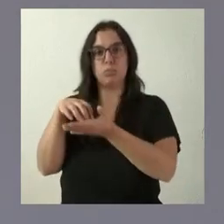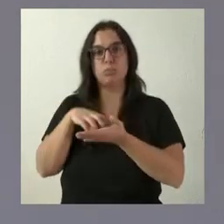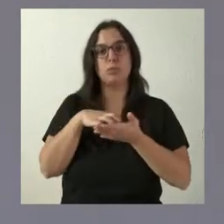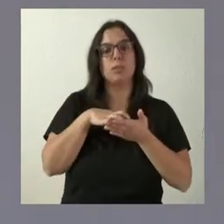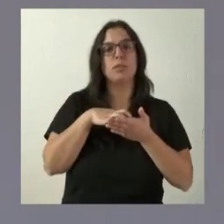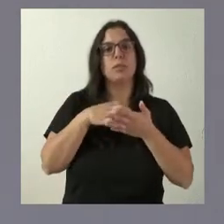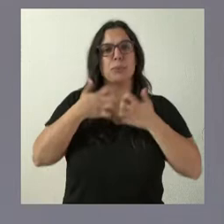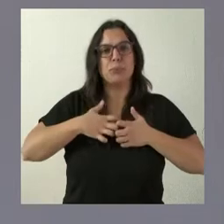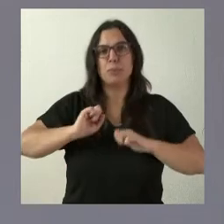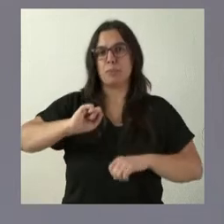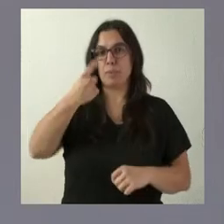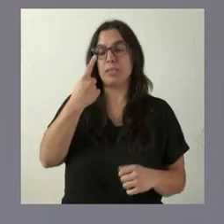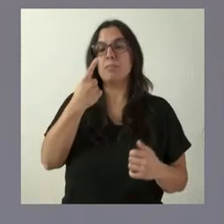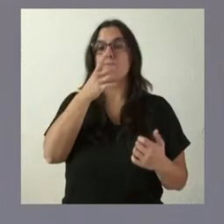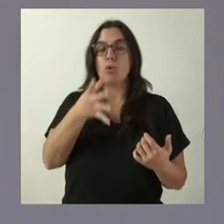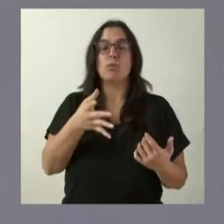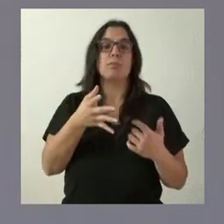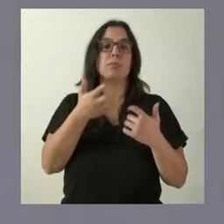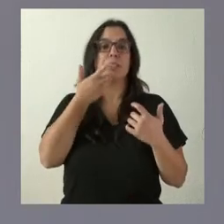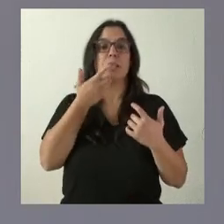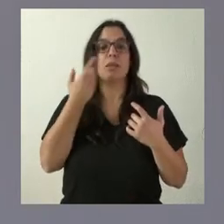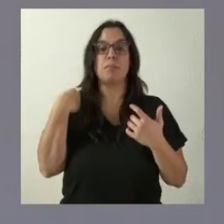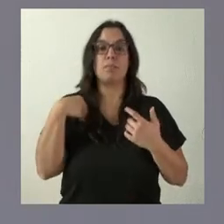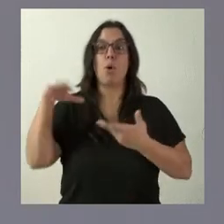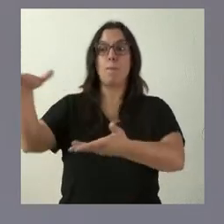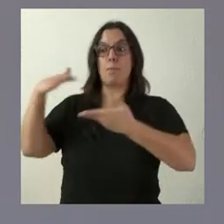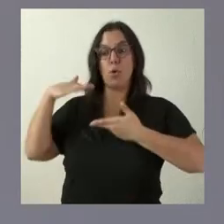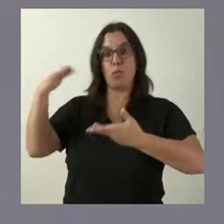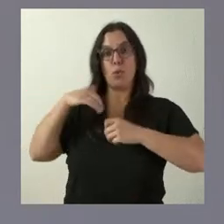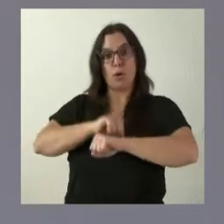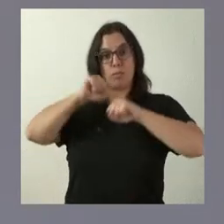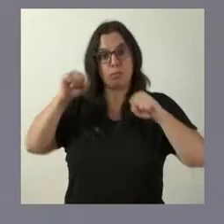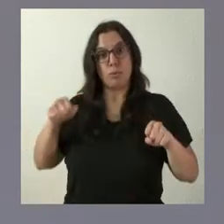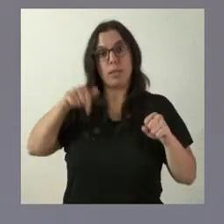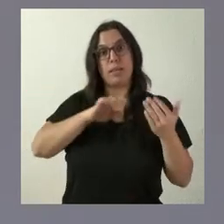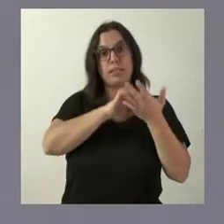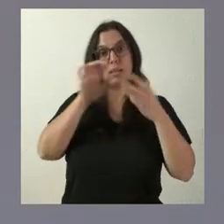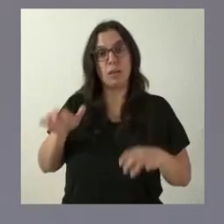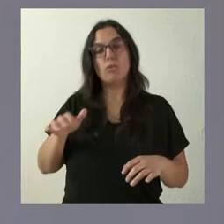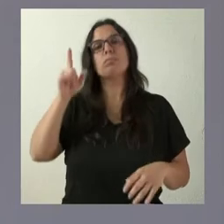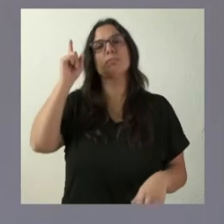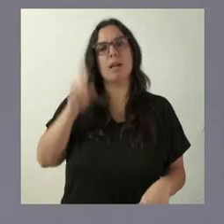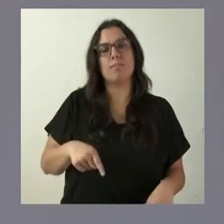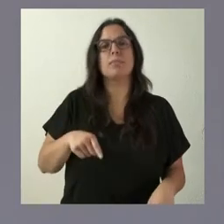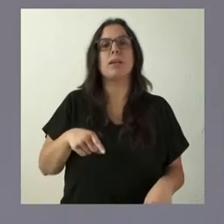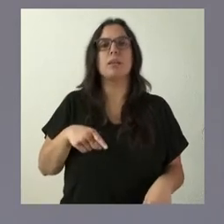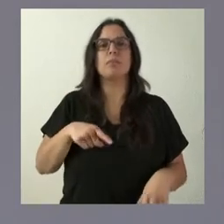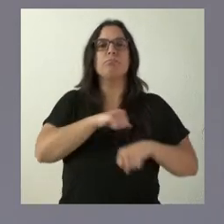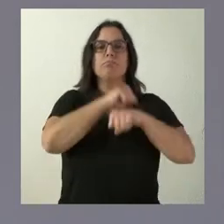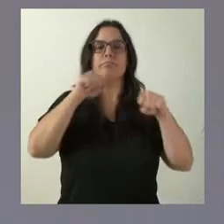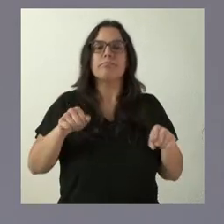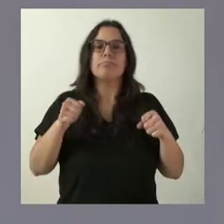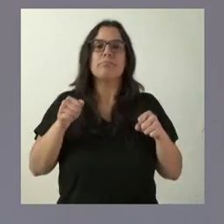comunidad autónoma, porque, la medida en que consolidemos proveedores en Castilla y León, estamos también consolidando